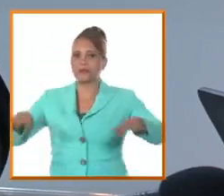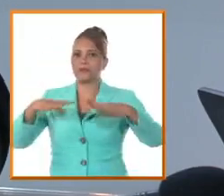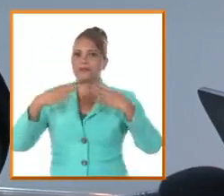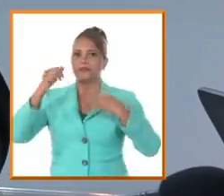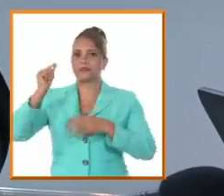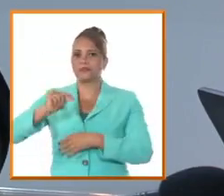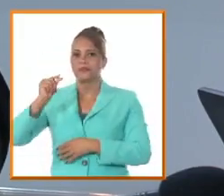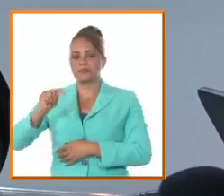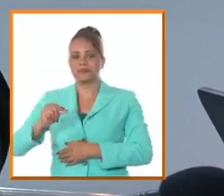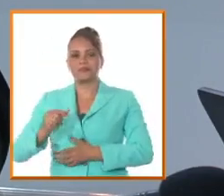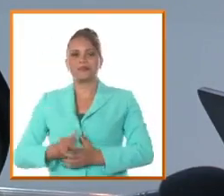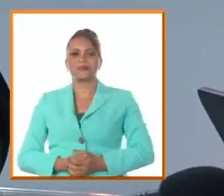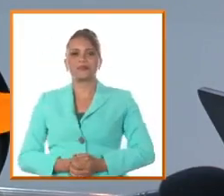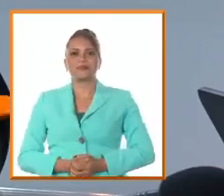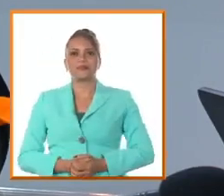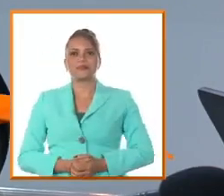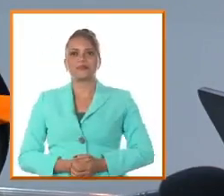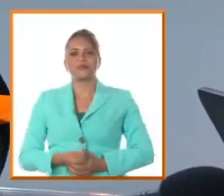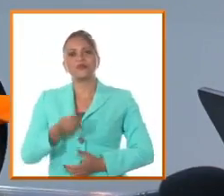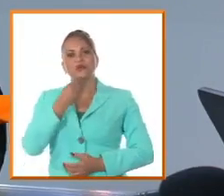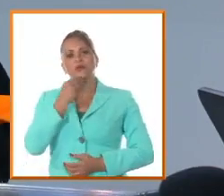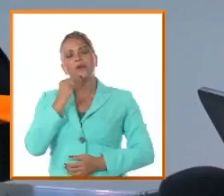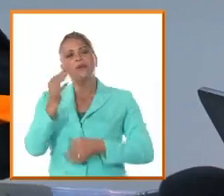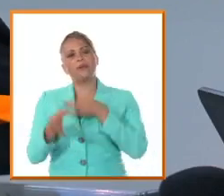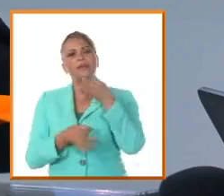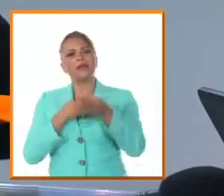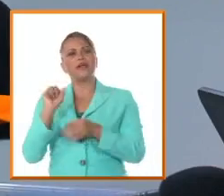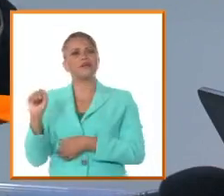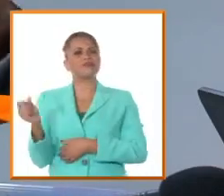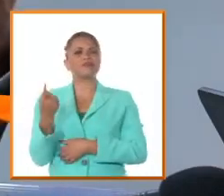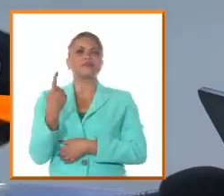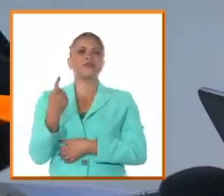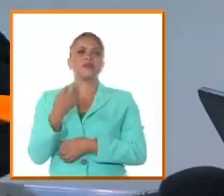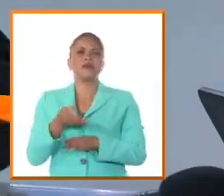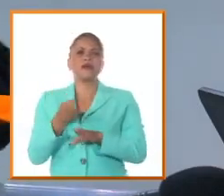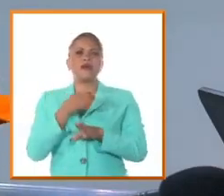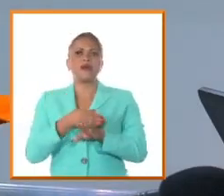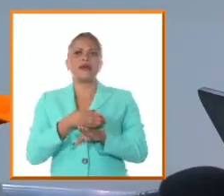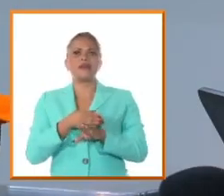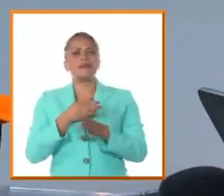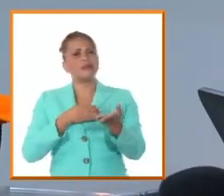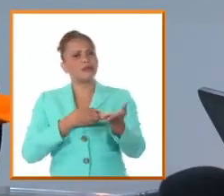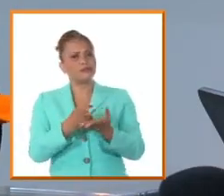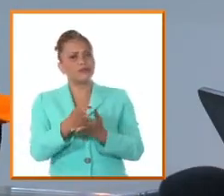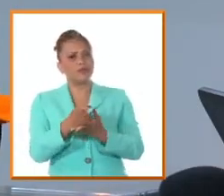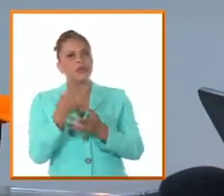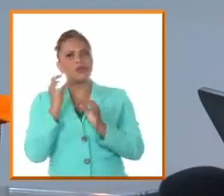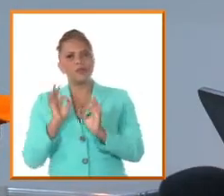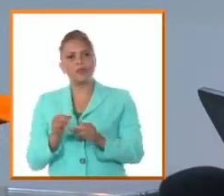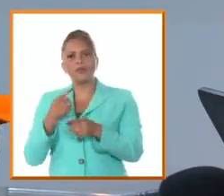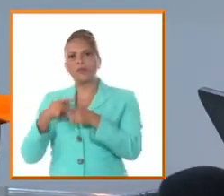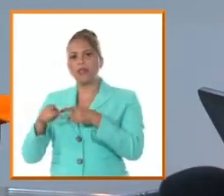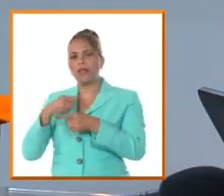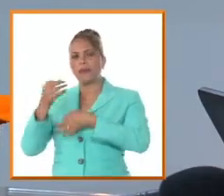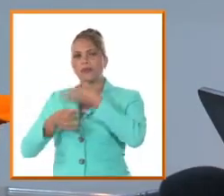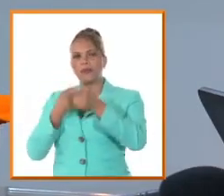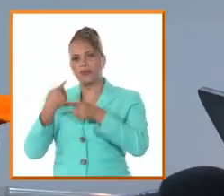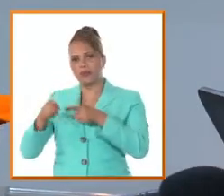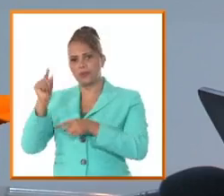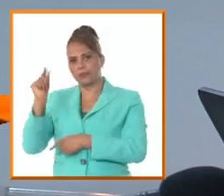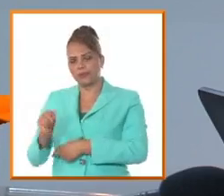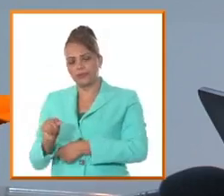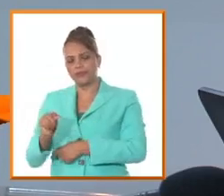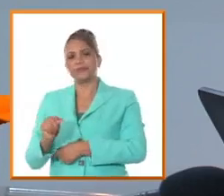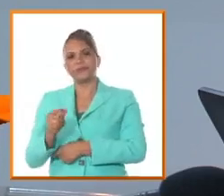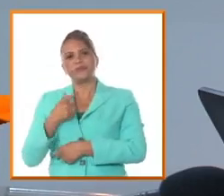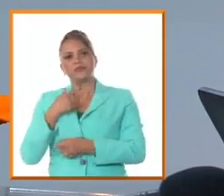observando yo diría que lo primero que resalto un poco es una línea de continuidad de cosas que ha dicho ya Félix Julio